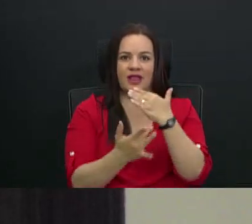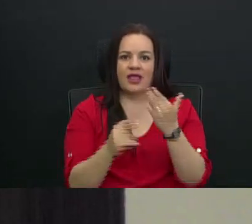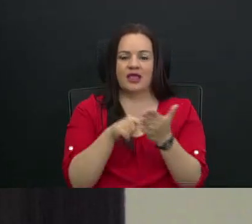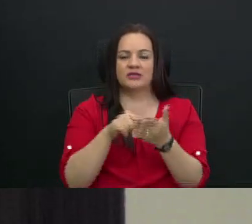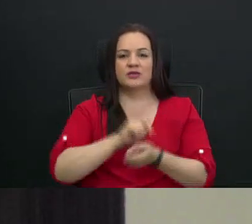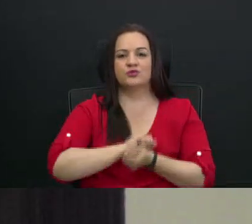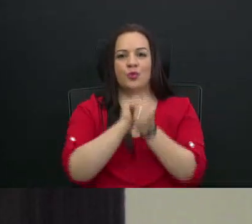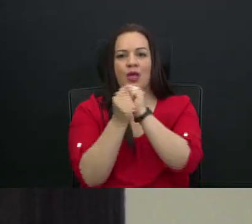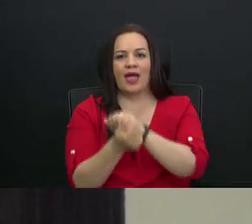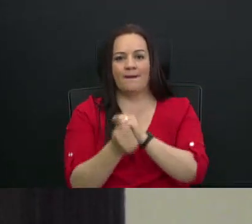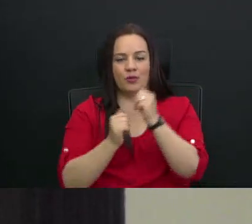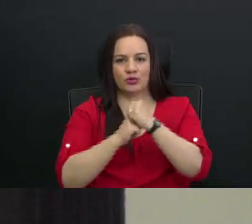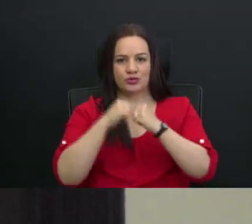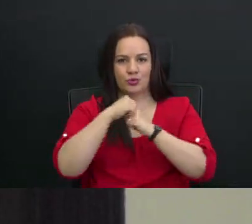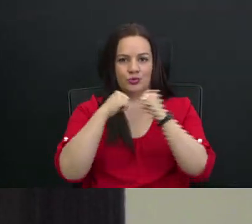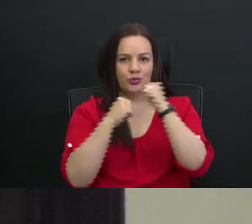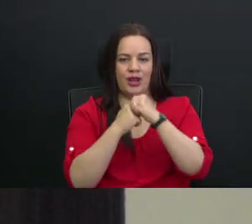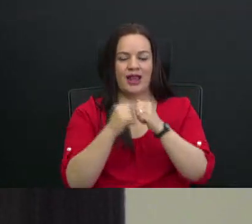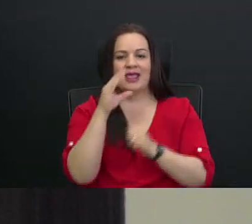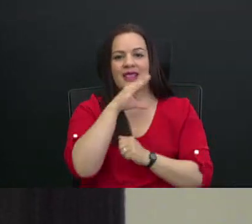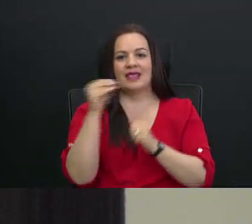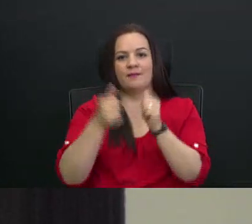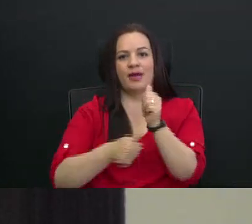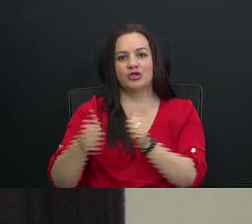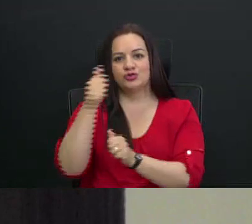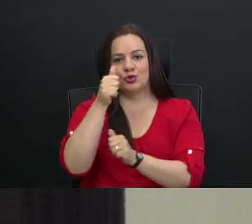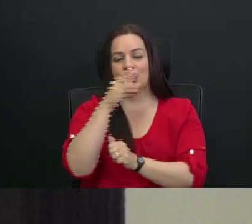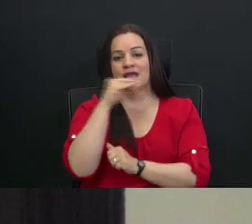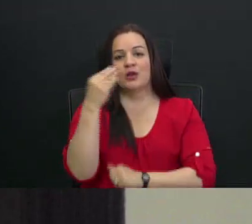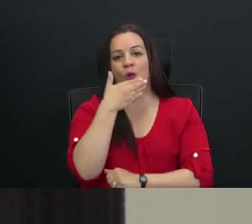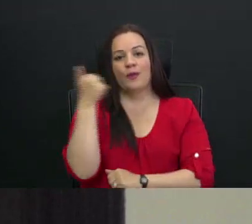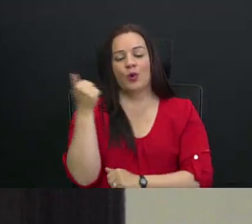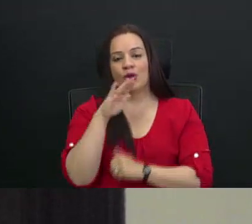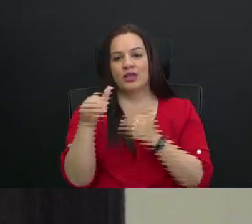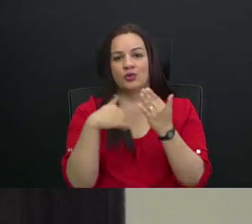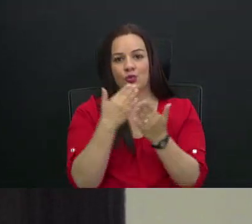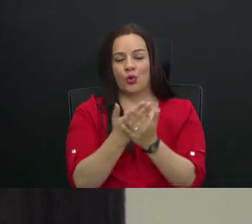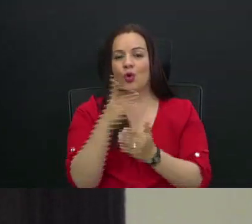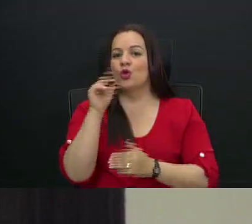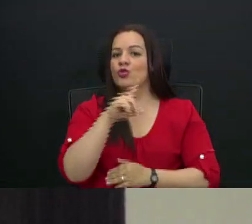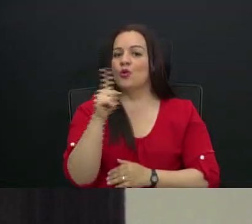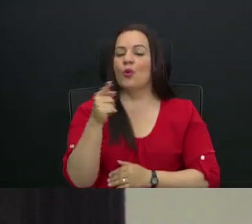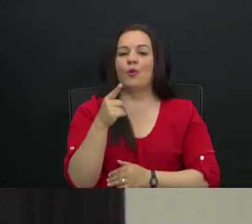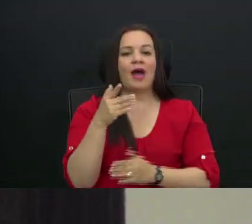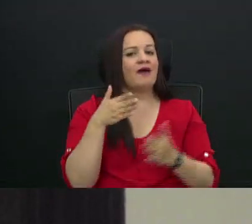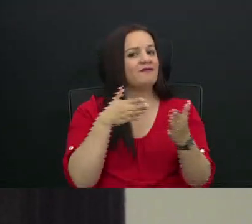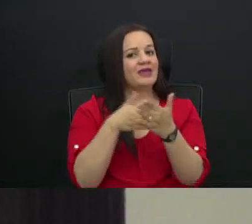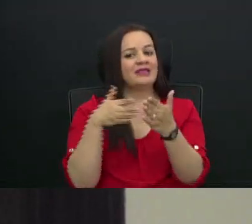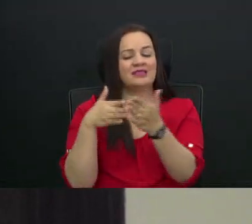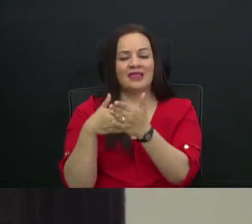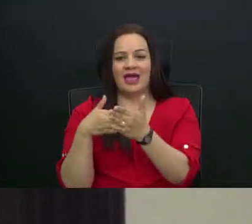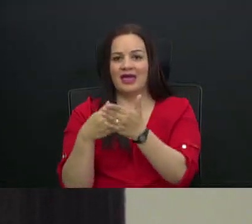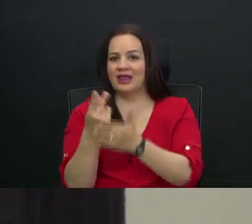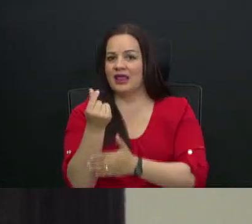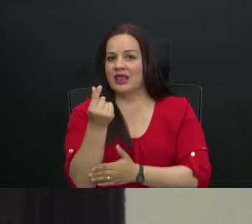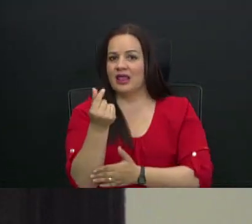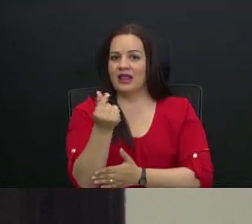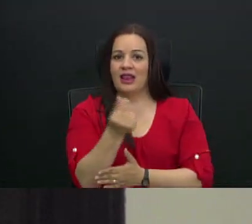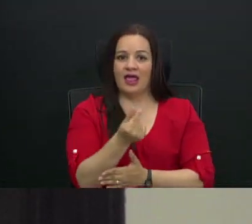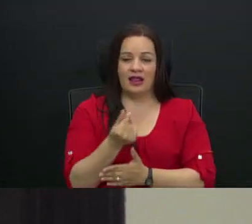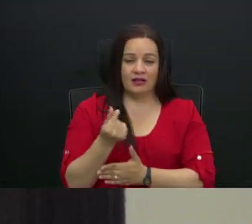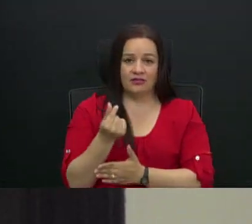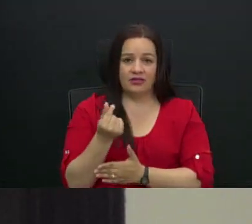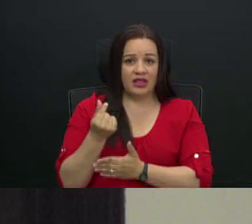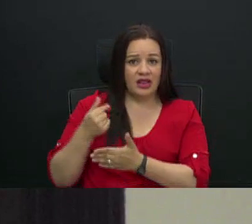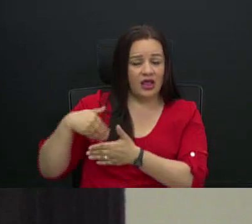cambio estructural y mayor. Y lo peor, y lo mejor de todo es que no le va a tocar el bolsillo a ningún costarricense que esté bajo